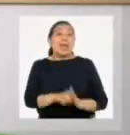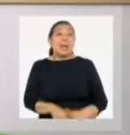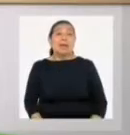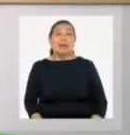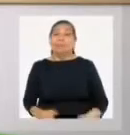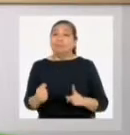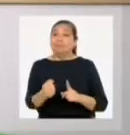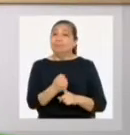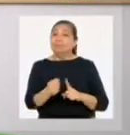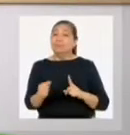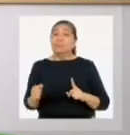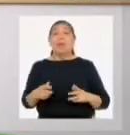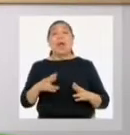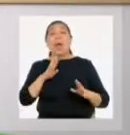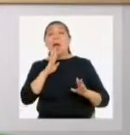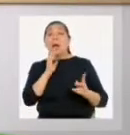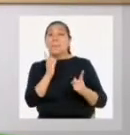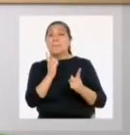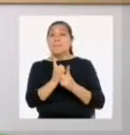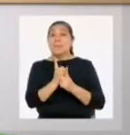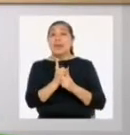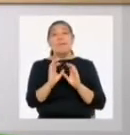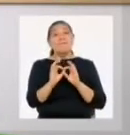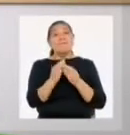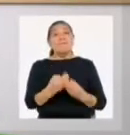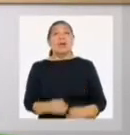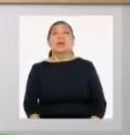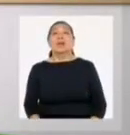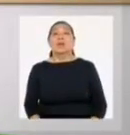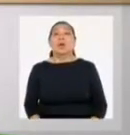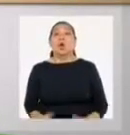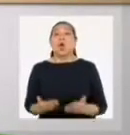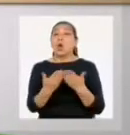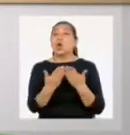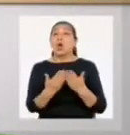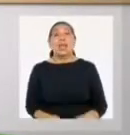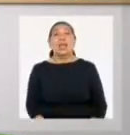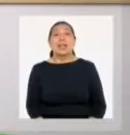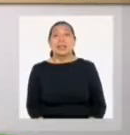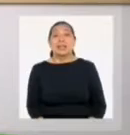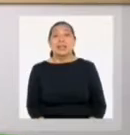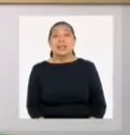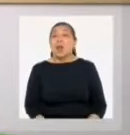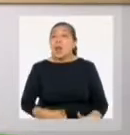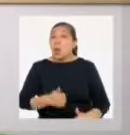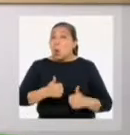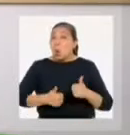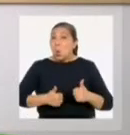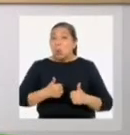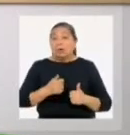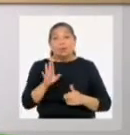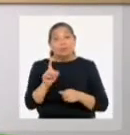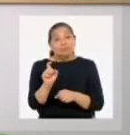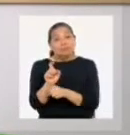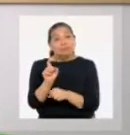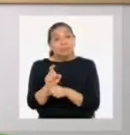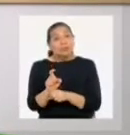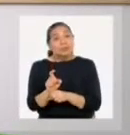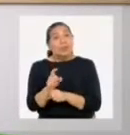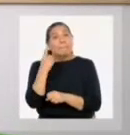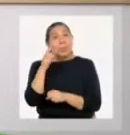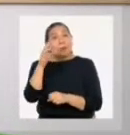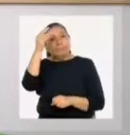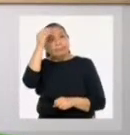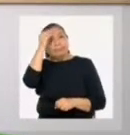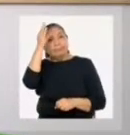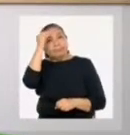propiciar espacios de diálogo en la familia o en la escuela, en los cuales concienticemos